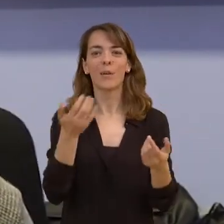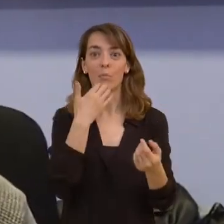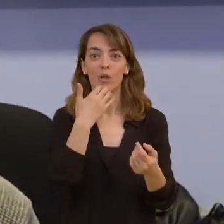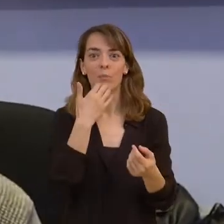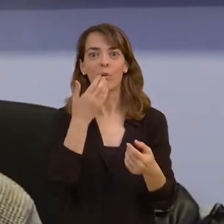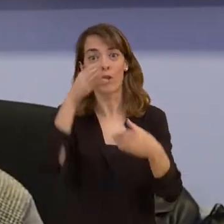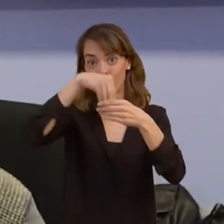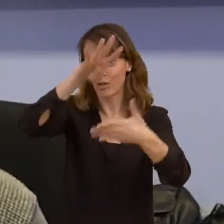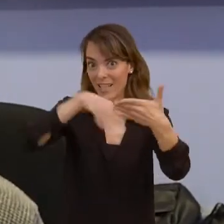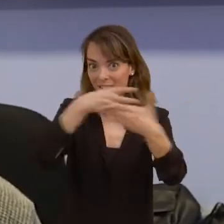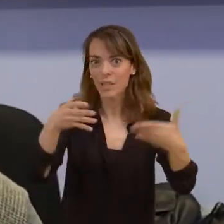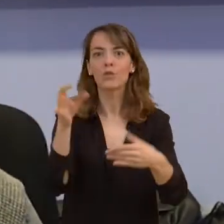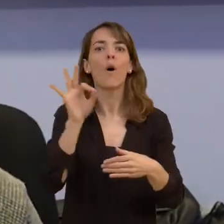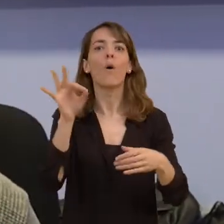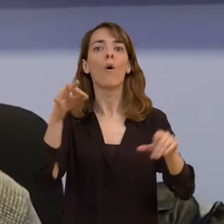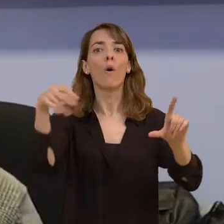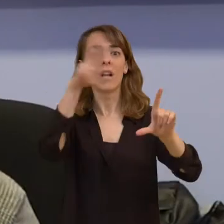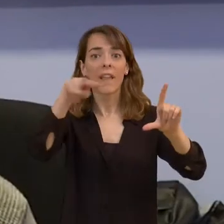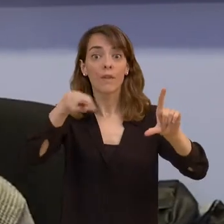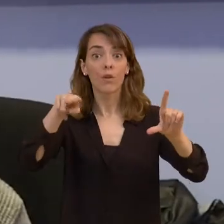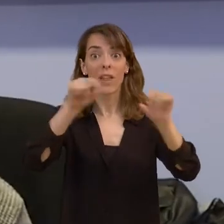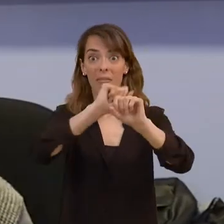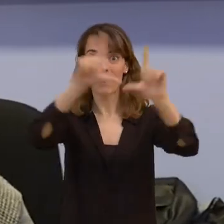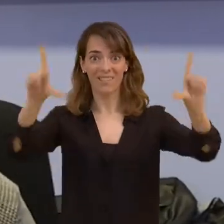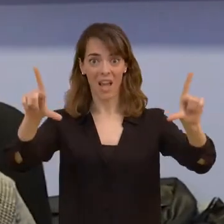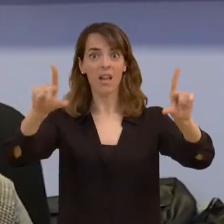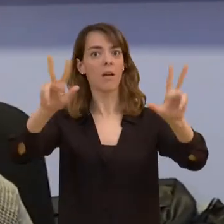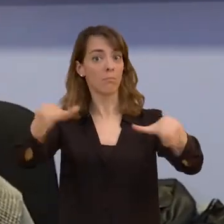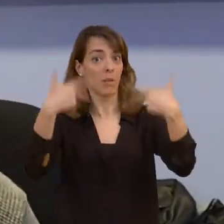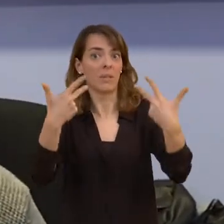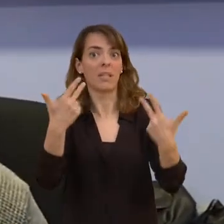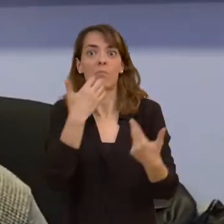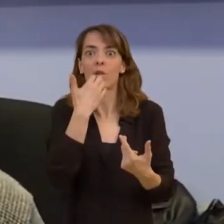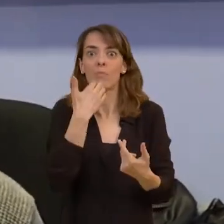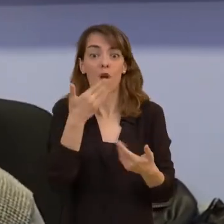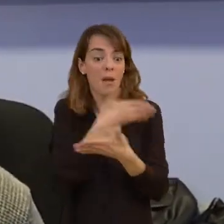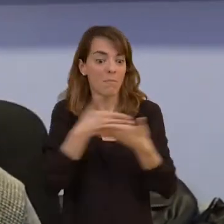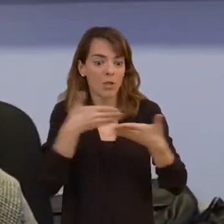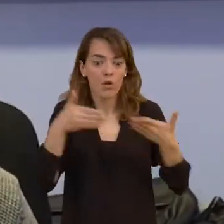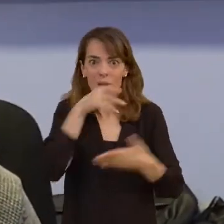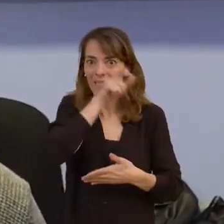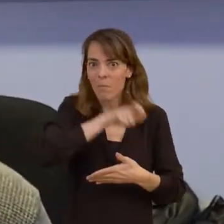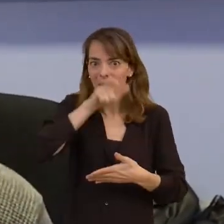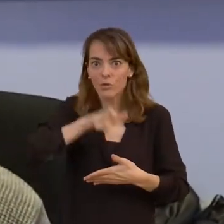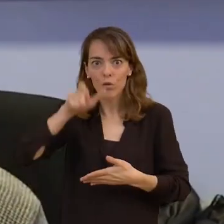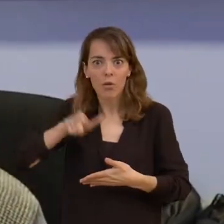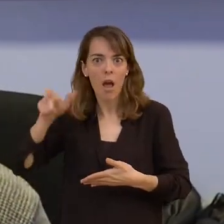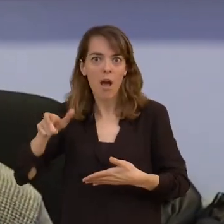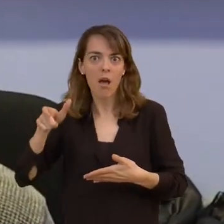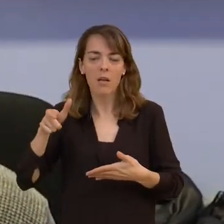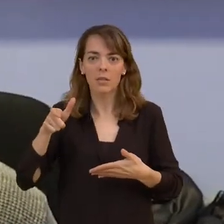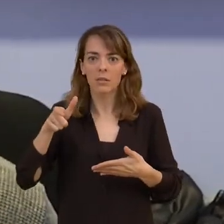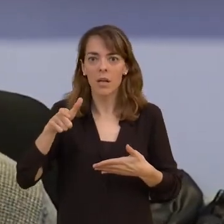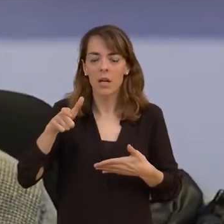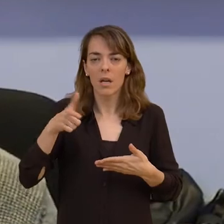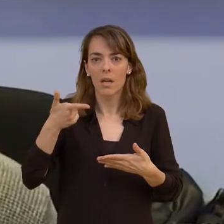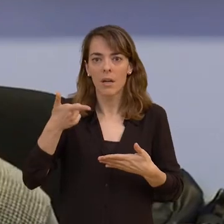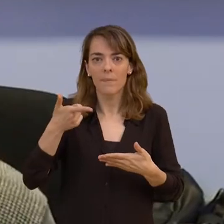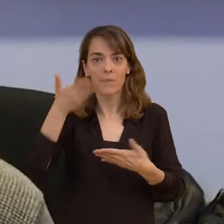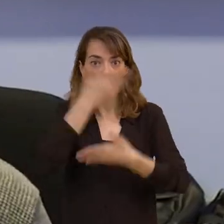teletexto Pasando por los lectores de pantalla, por ejemplo, que permite que millones de personas puedan utilizar